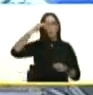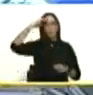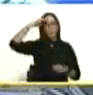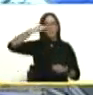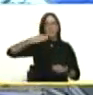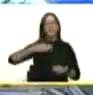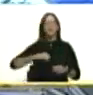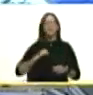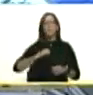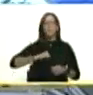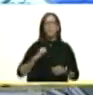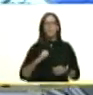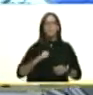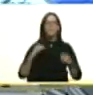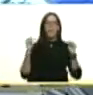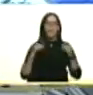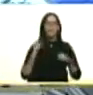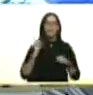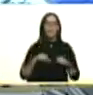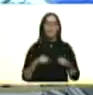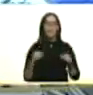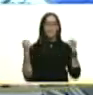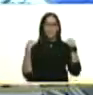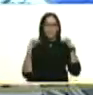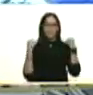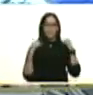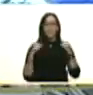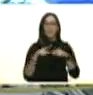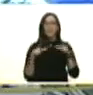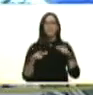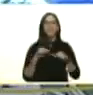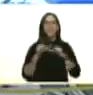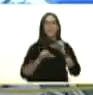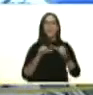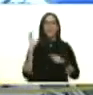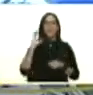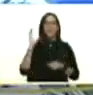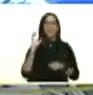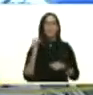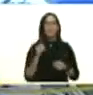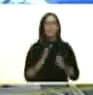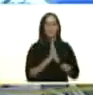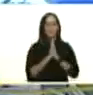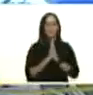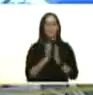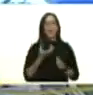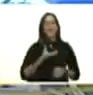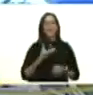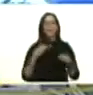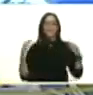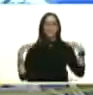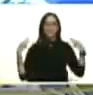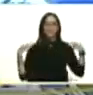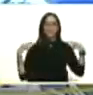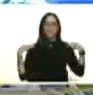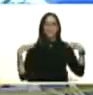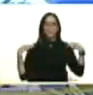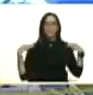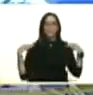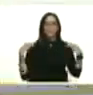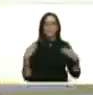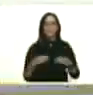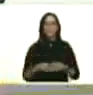también preparándose en la zona capital por favor alcaldesa Carmen Teresa Meléndez Riva